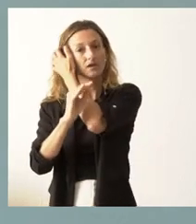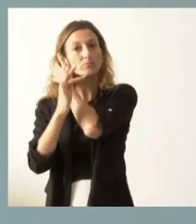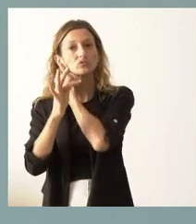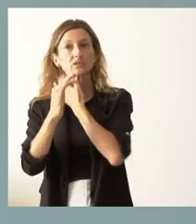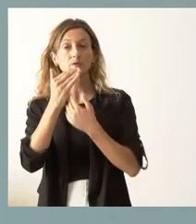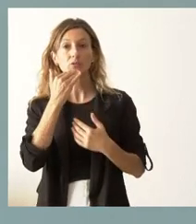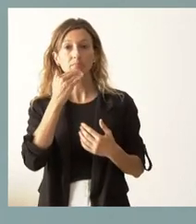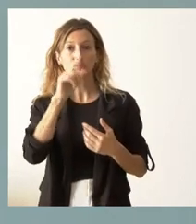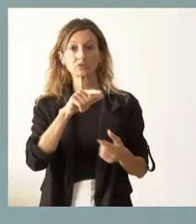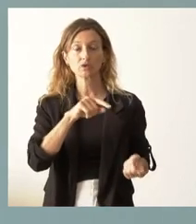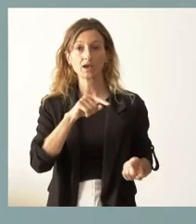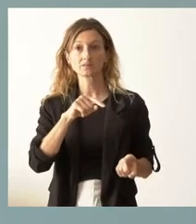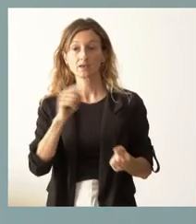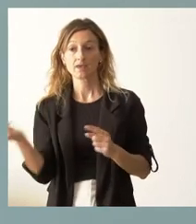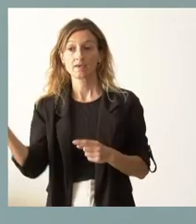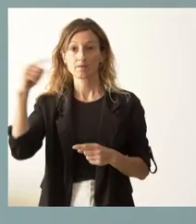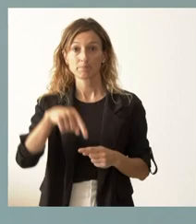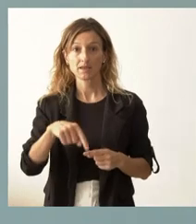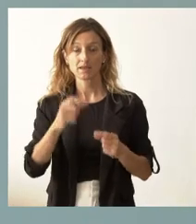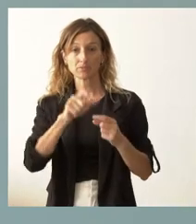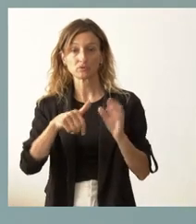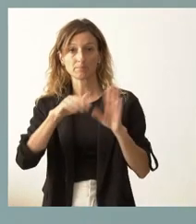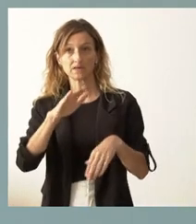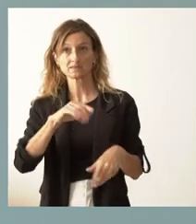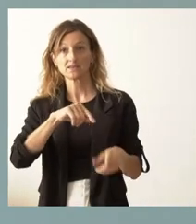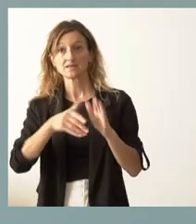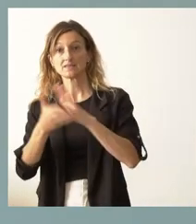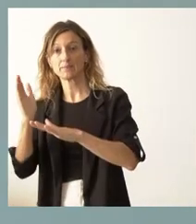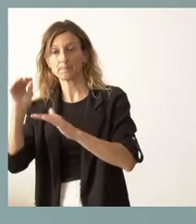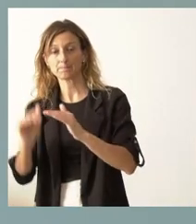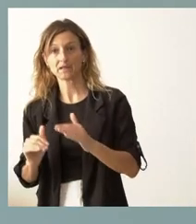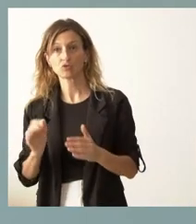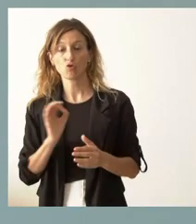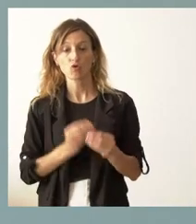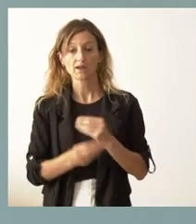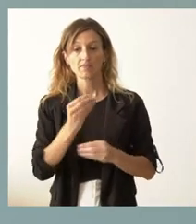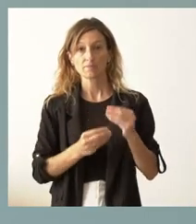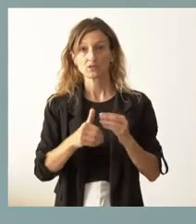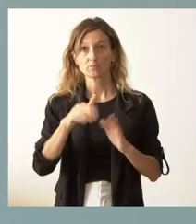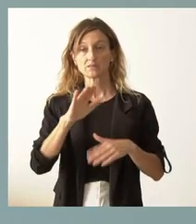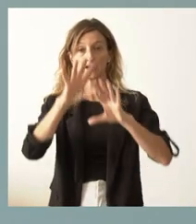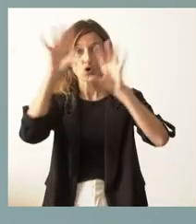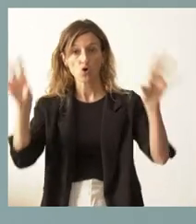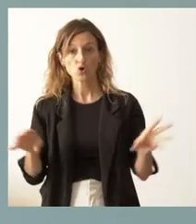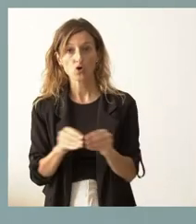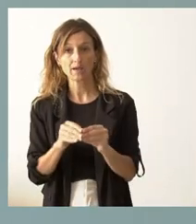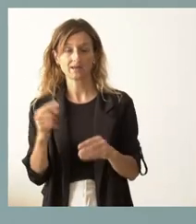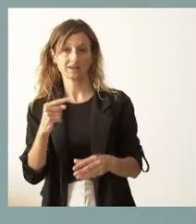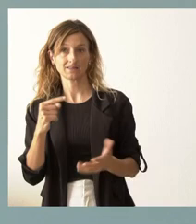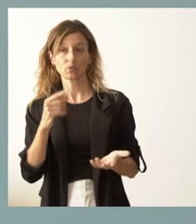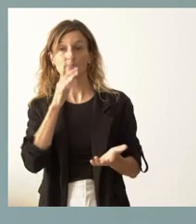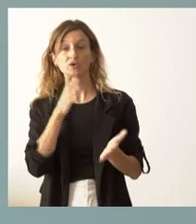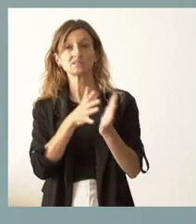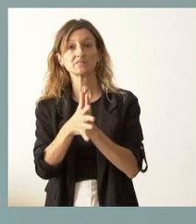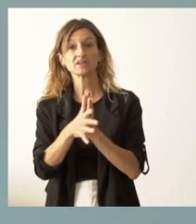el saldo migratorio positivo o como haber crecido el número de nacimientos, pero el contexto global no lo es, porque seguimos